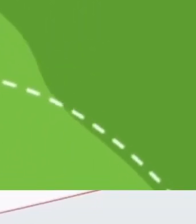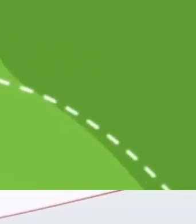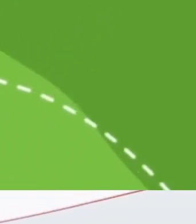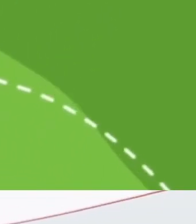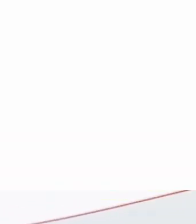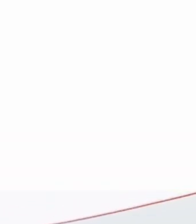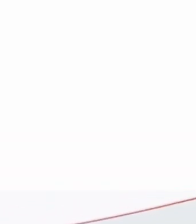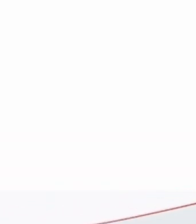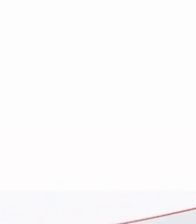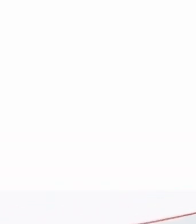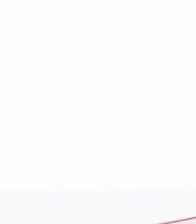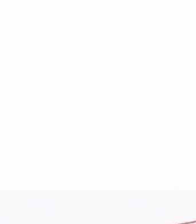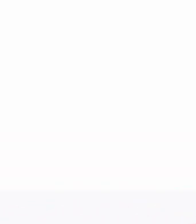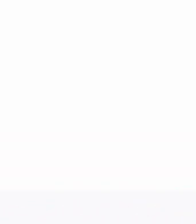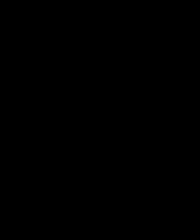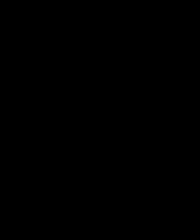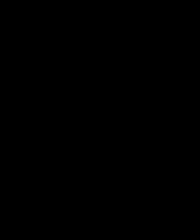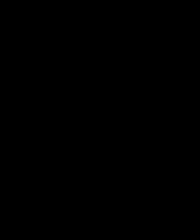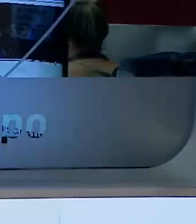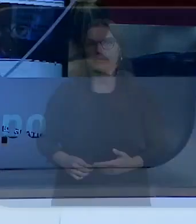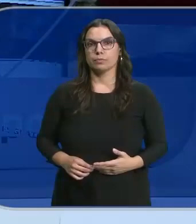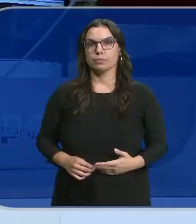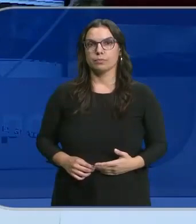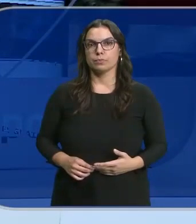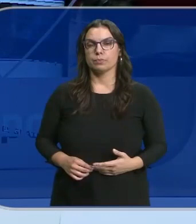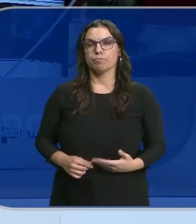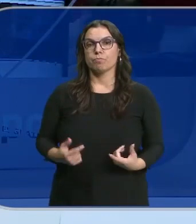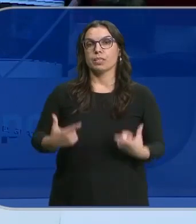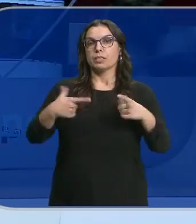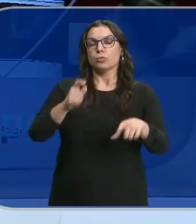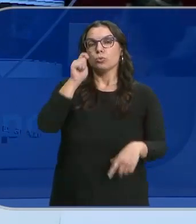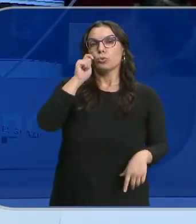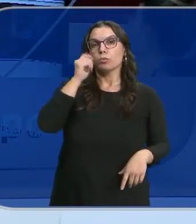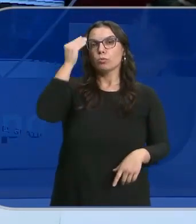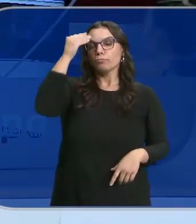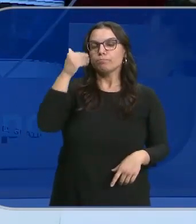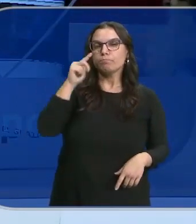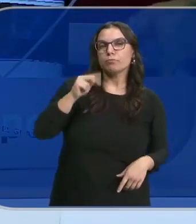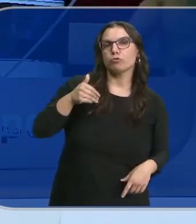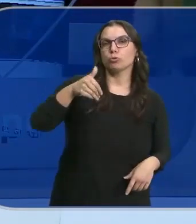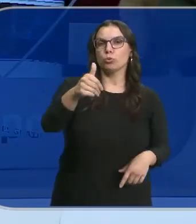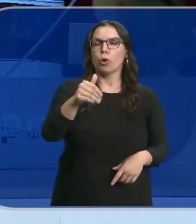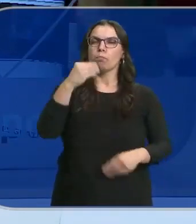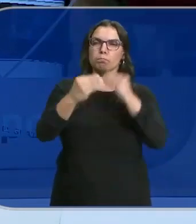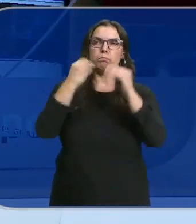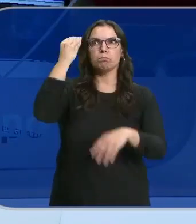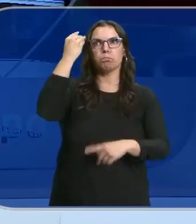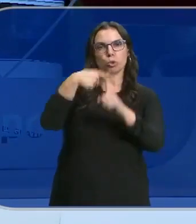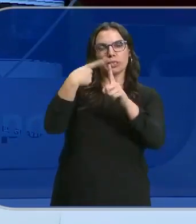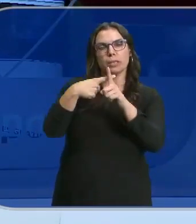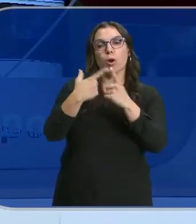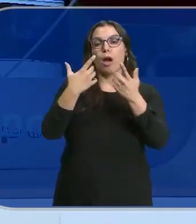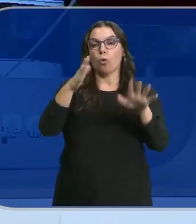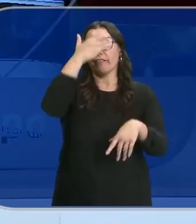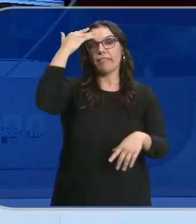acompaña de dónde vayas, Unicaja Banco. El sector del turismo mira al futuro con optimismo porque aunque ha pasado el verano, la